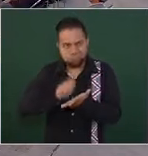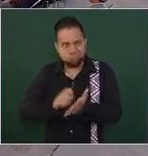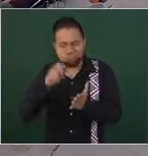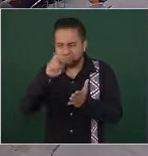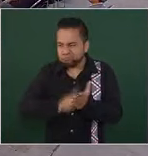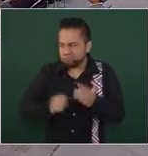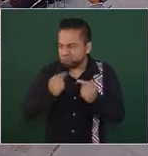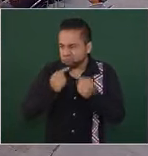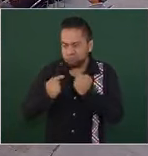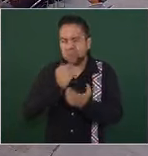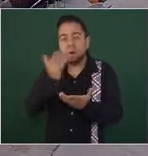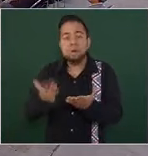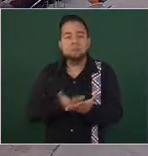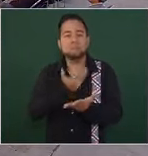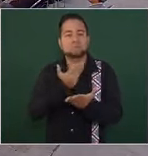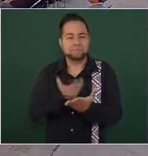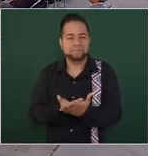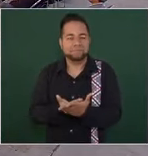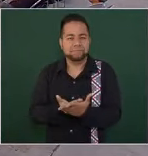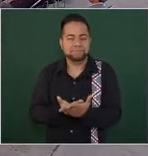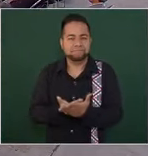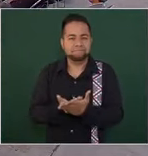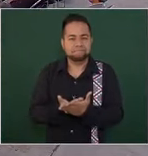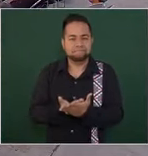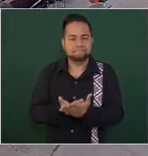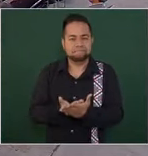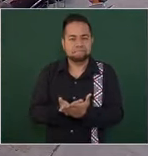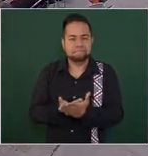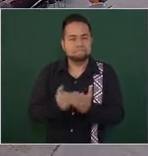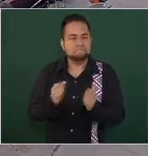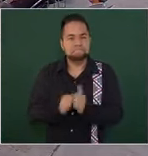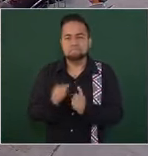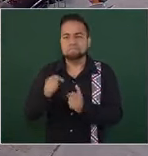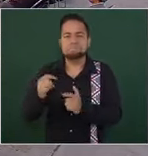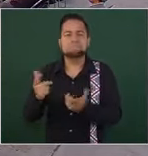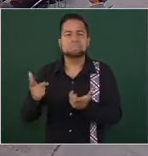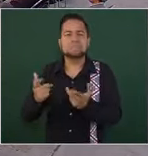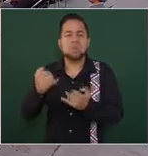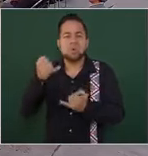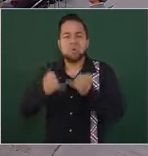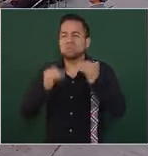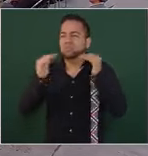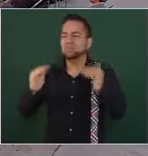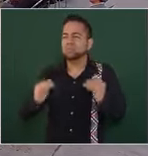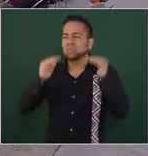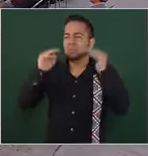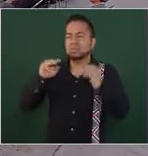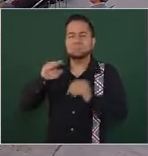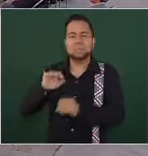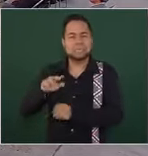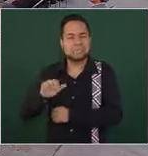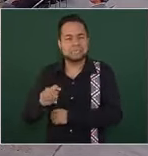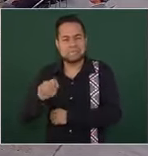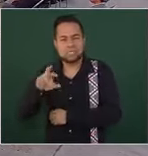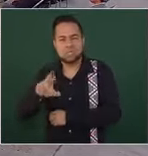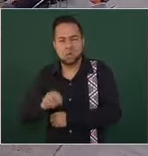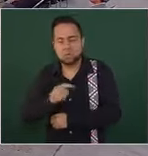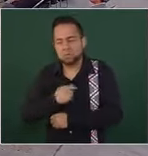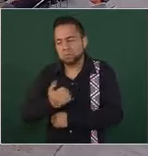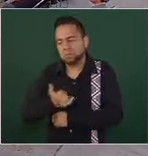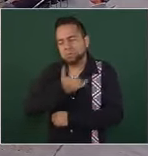de ministros me equivoqué